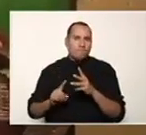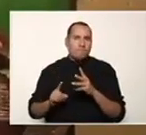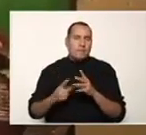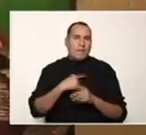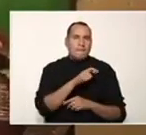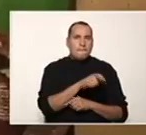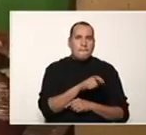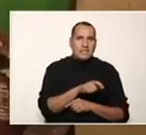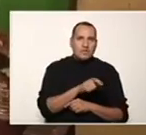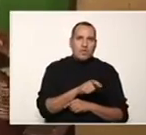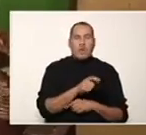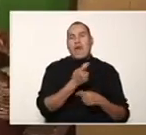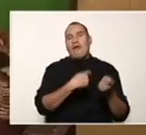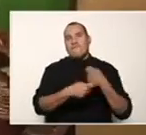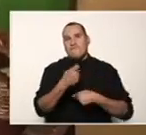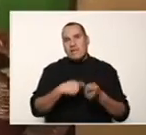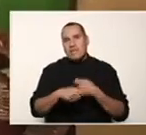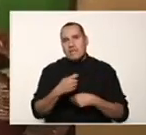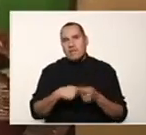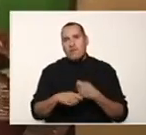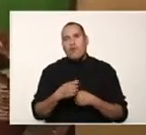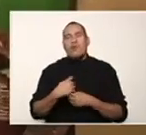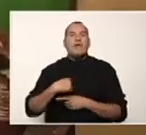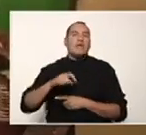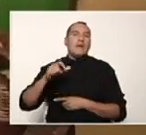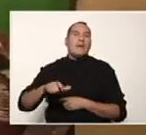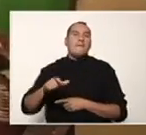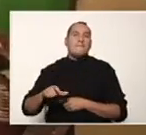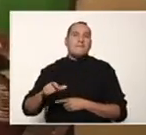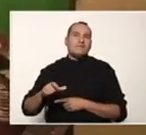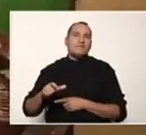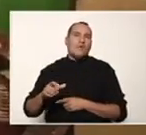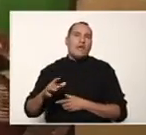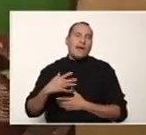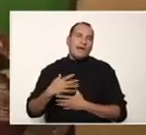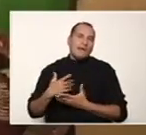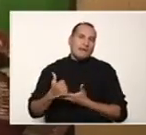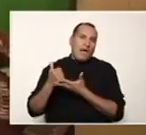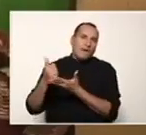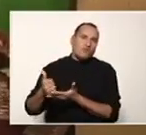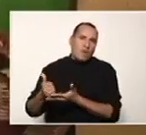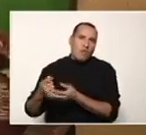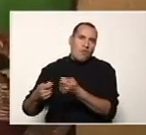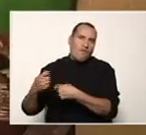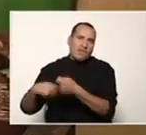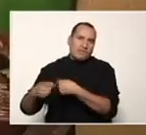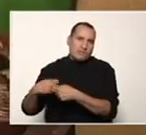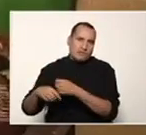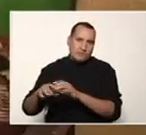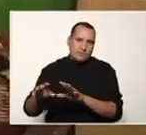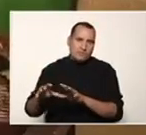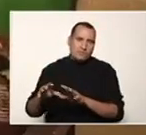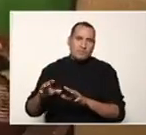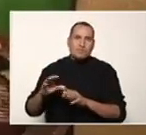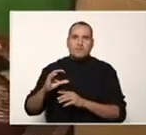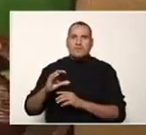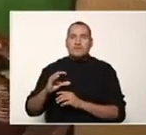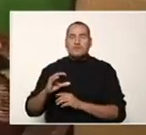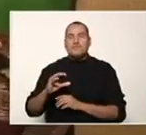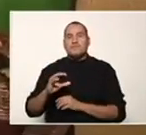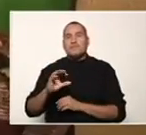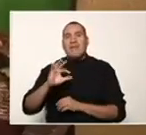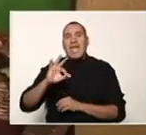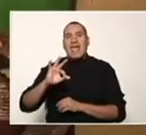clientes al momento de facturar